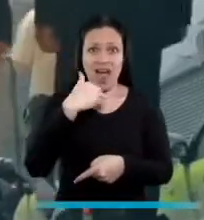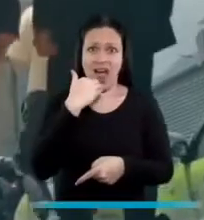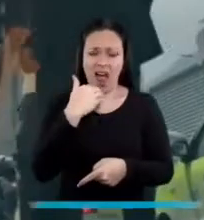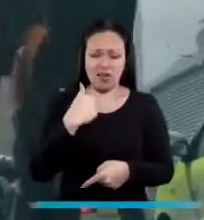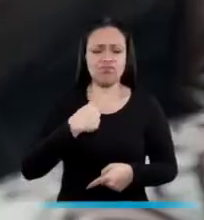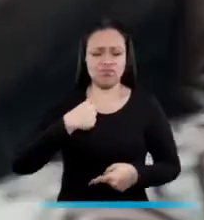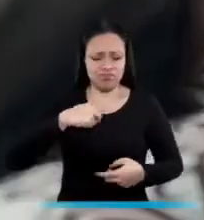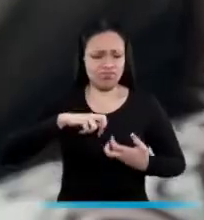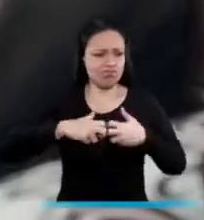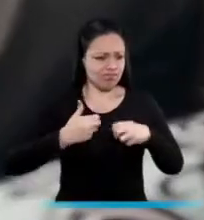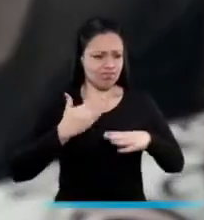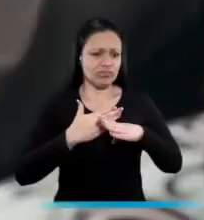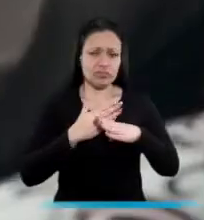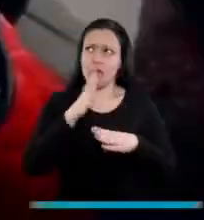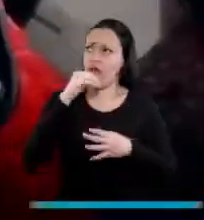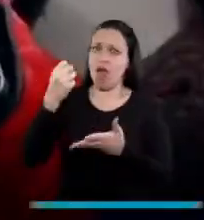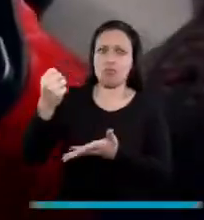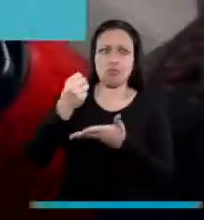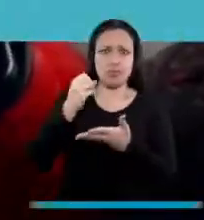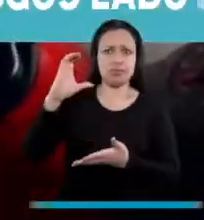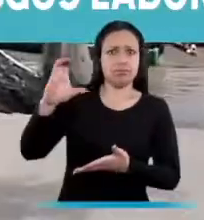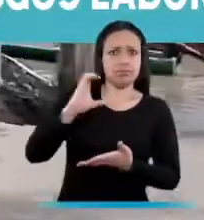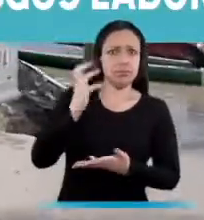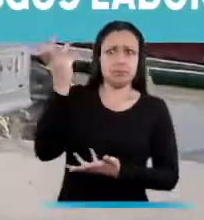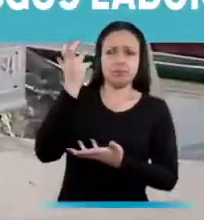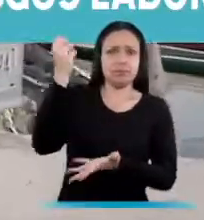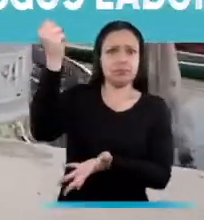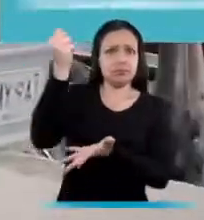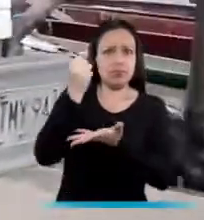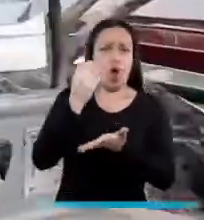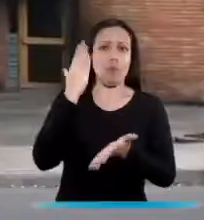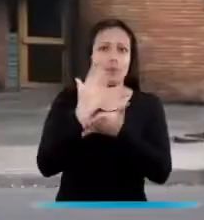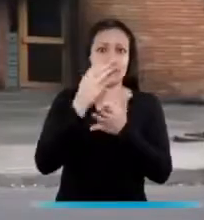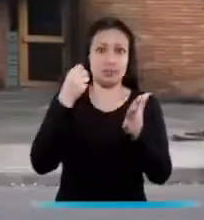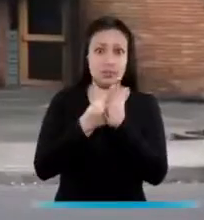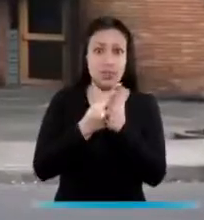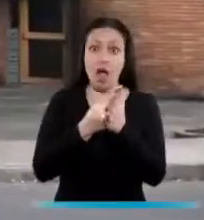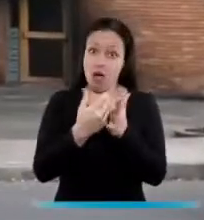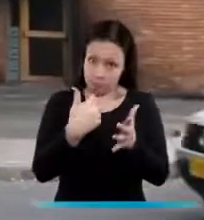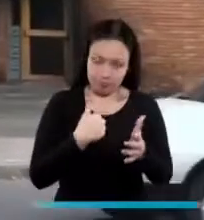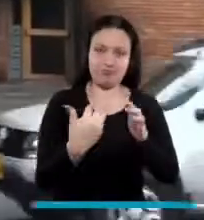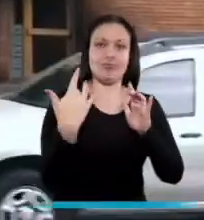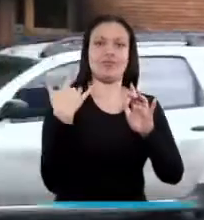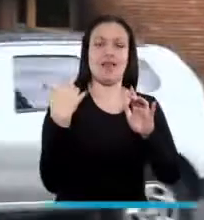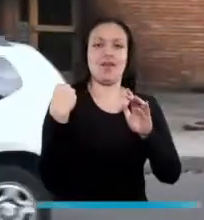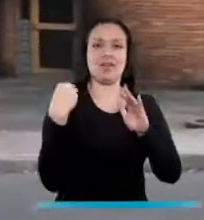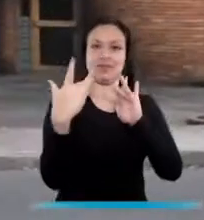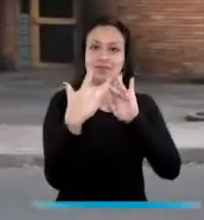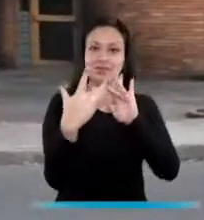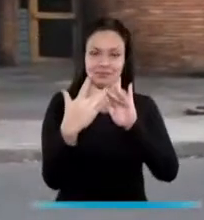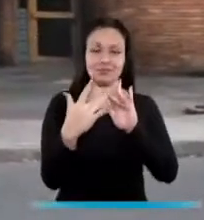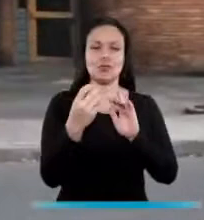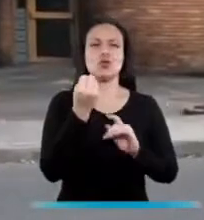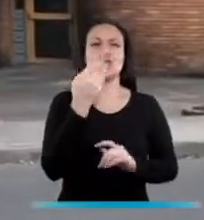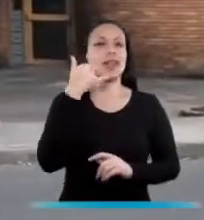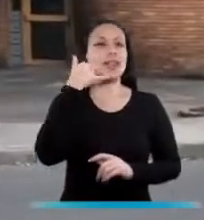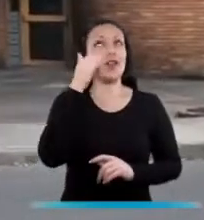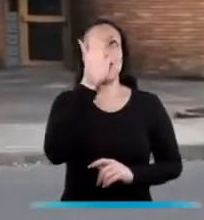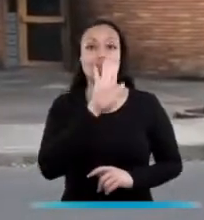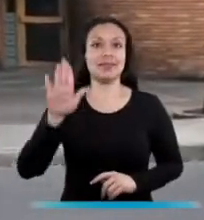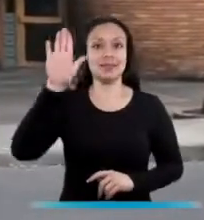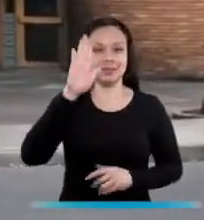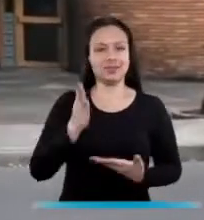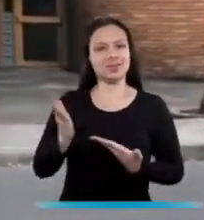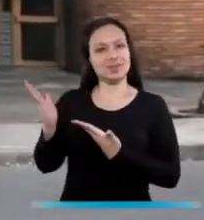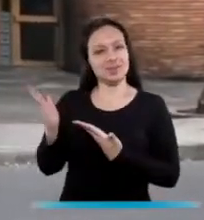algún problema relacionado con su pensión, cesantías o riesgos laborales, contáctenos en nuestra línea telefónica nacional 018